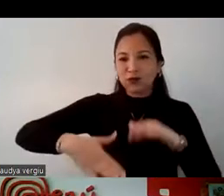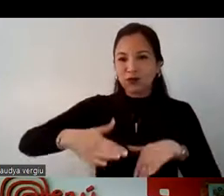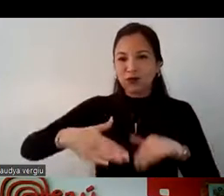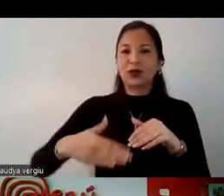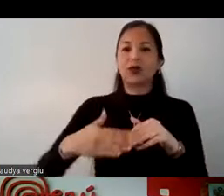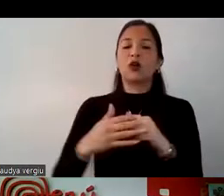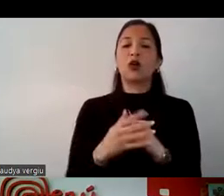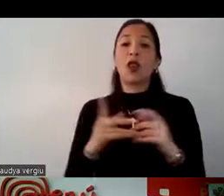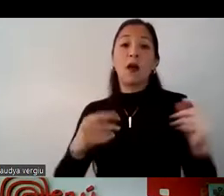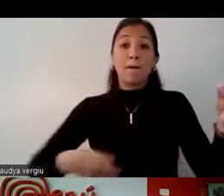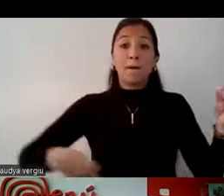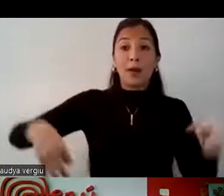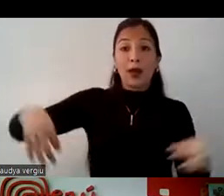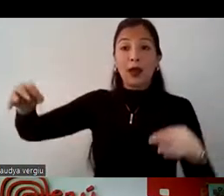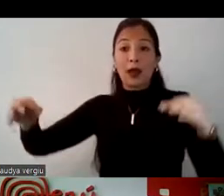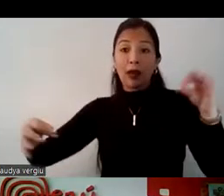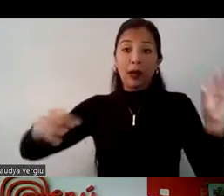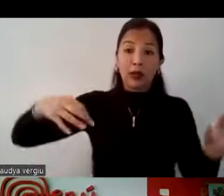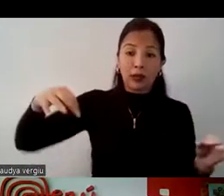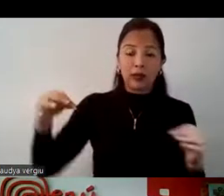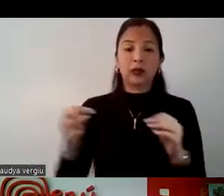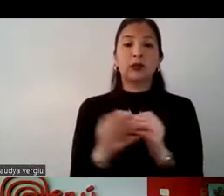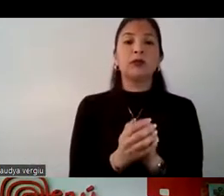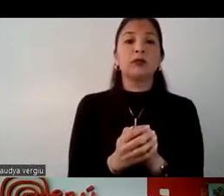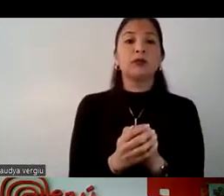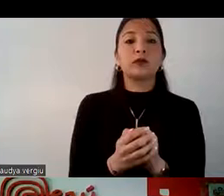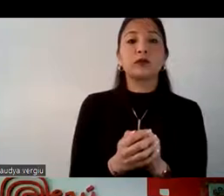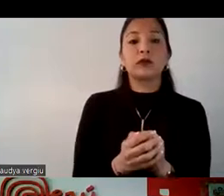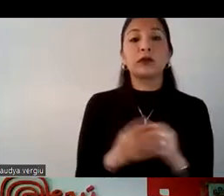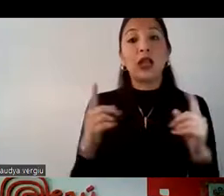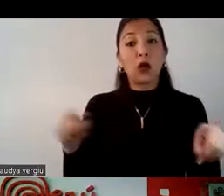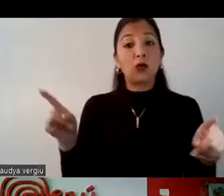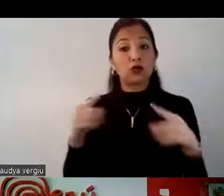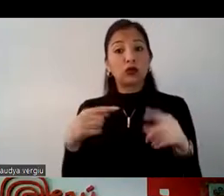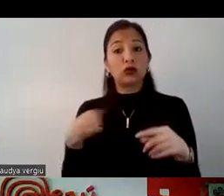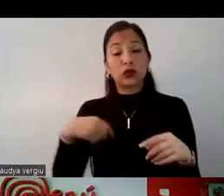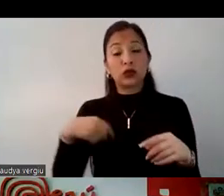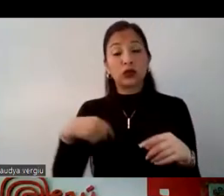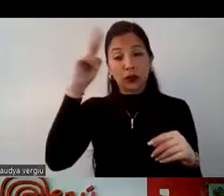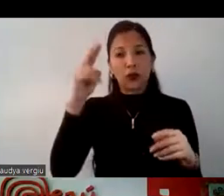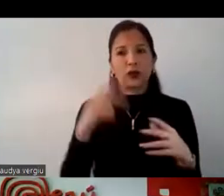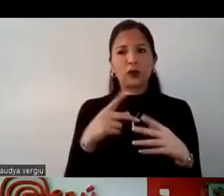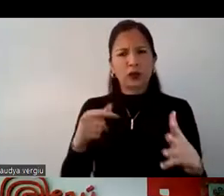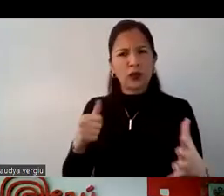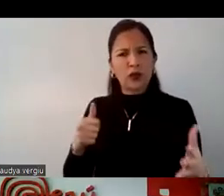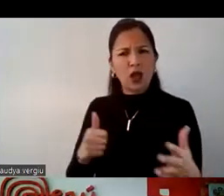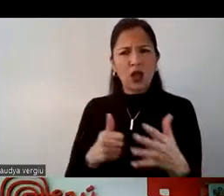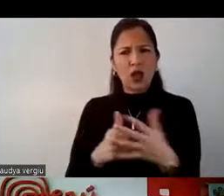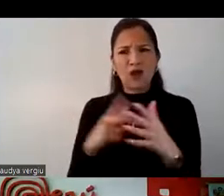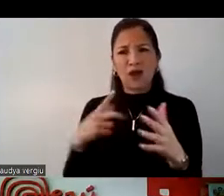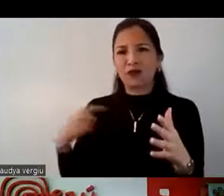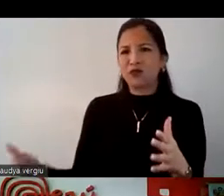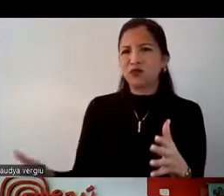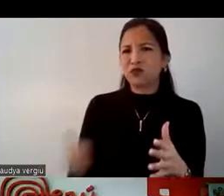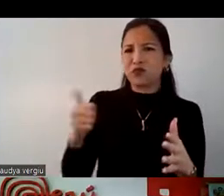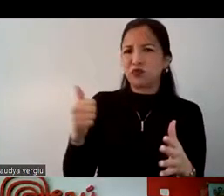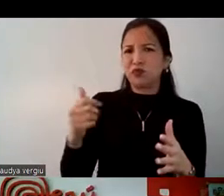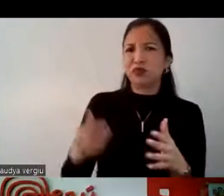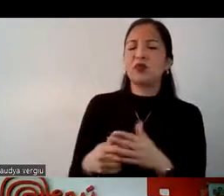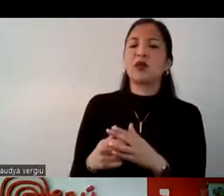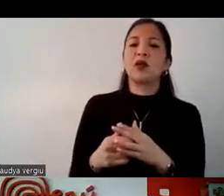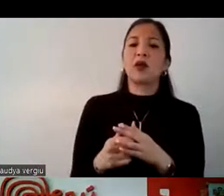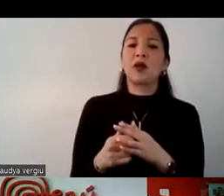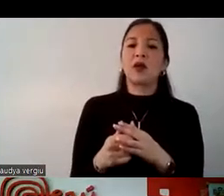también los bailarines de música peruana, nos ayudan mucho a ensalzar y a activar nuestras, nuestras, nuestras